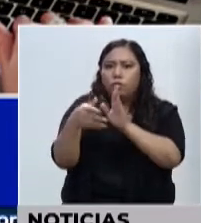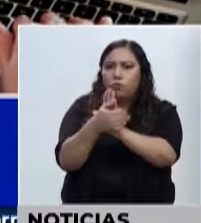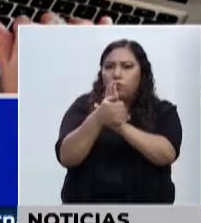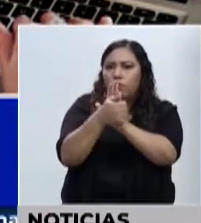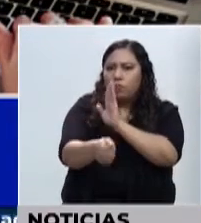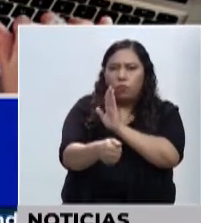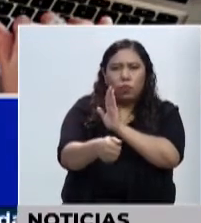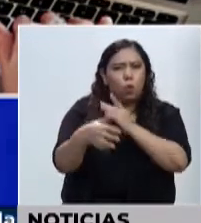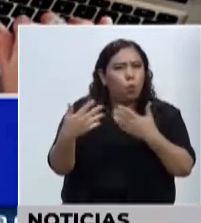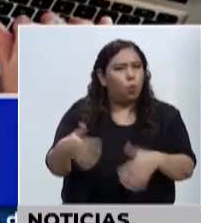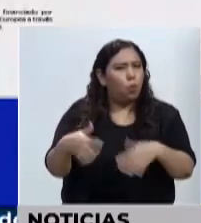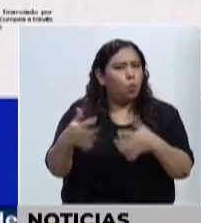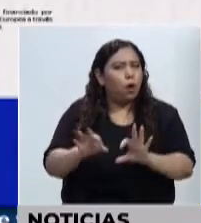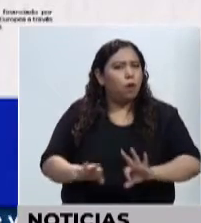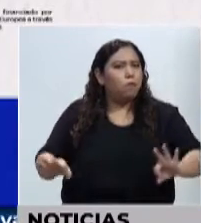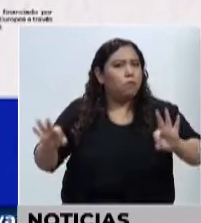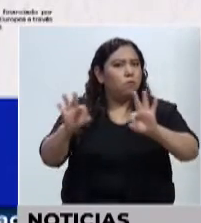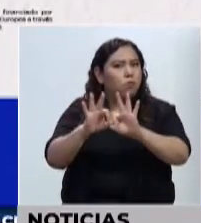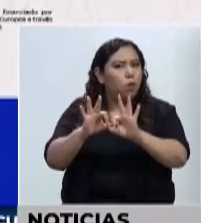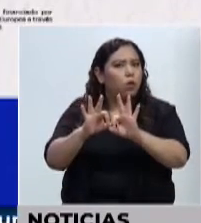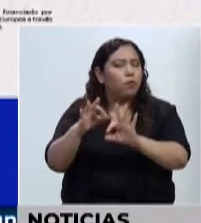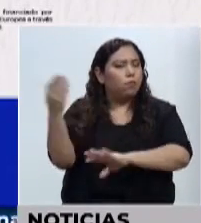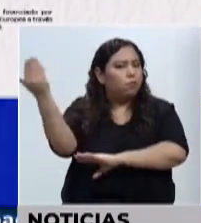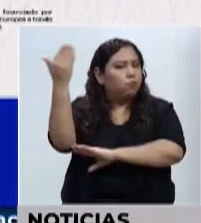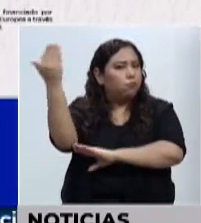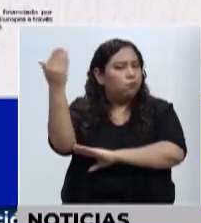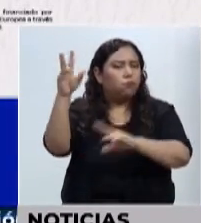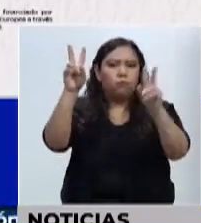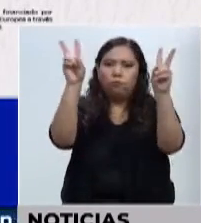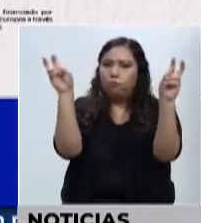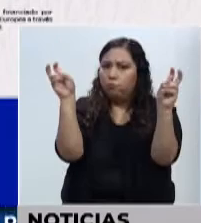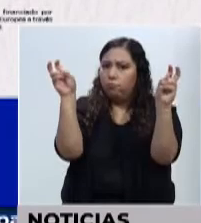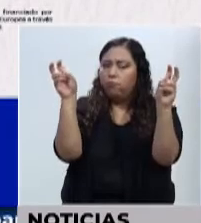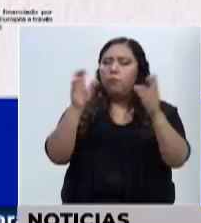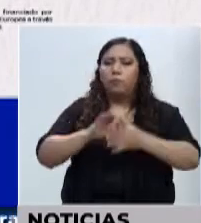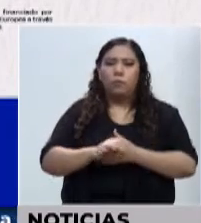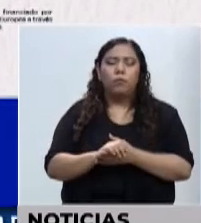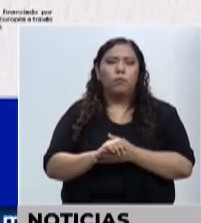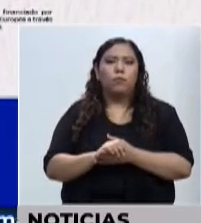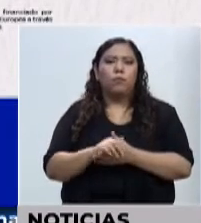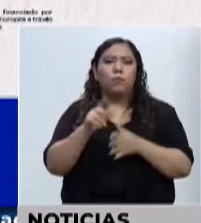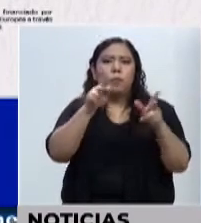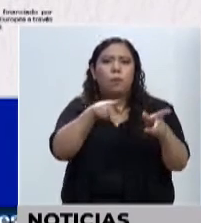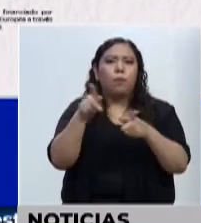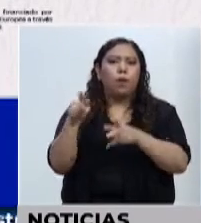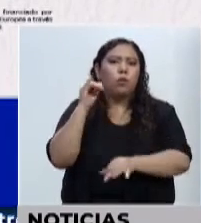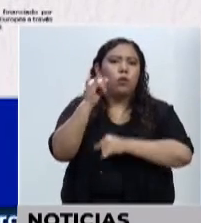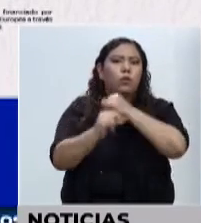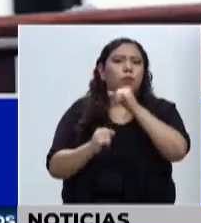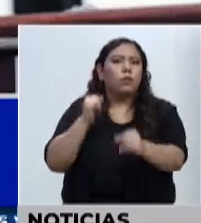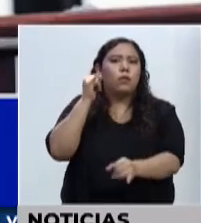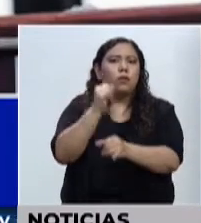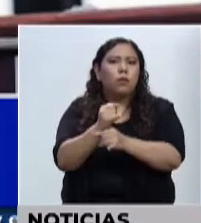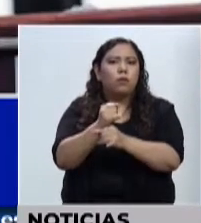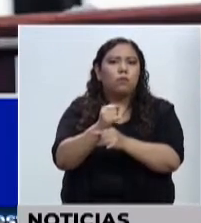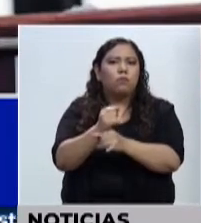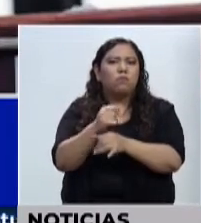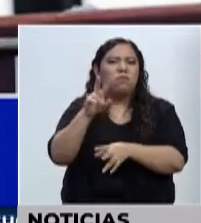temas importantes, expertos internacionales y manejar temas importantes como la mejora de la gestión pública.